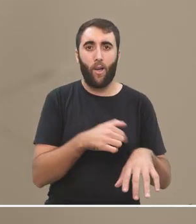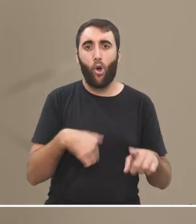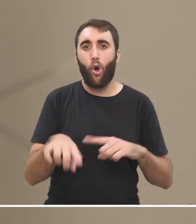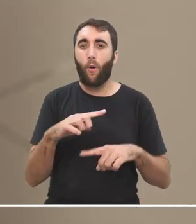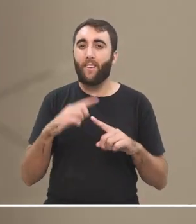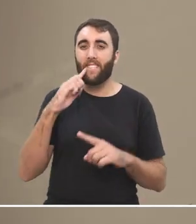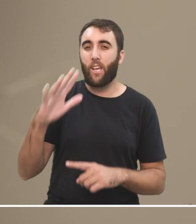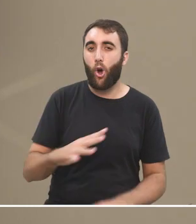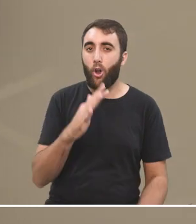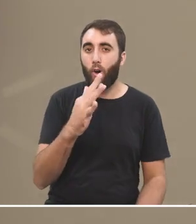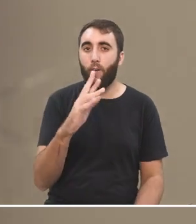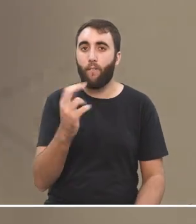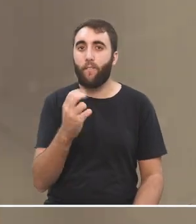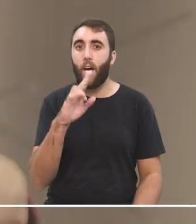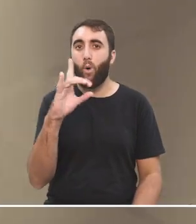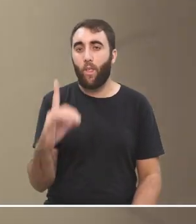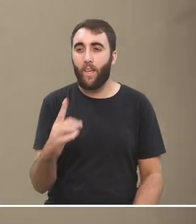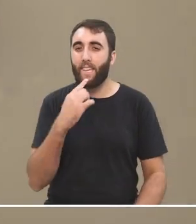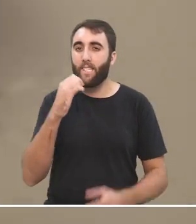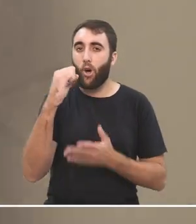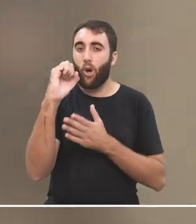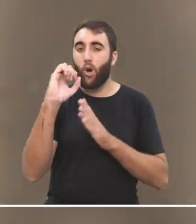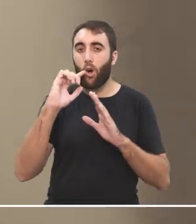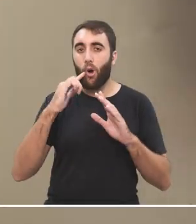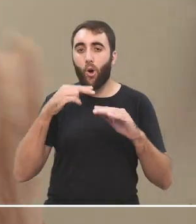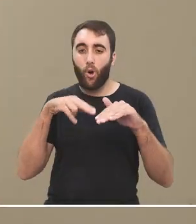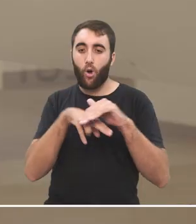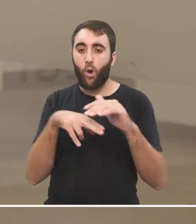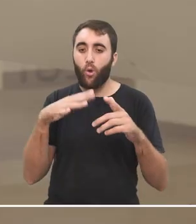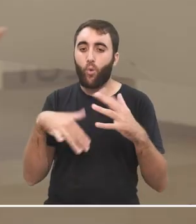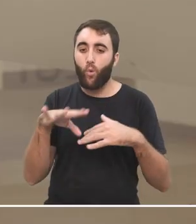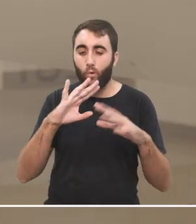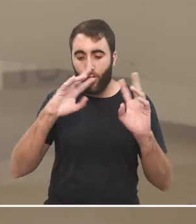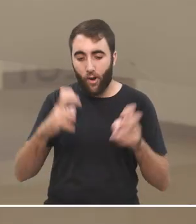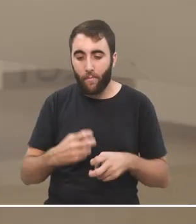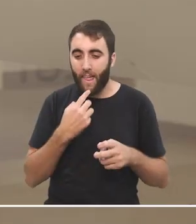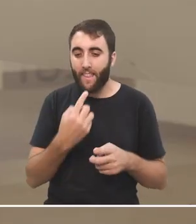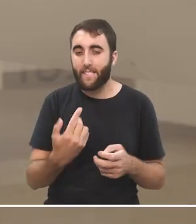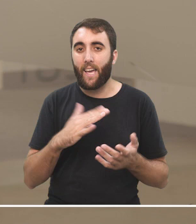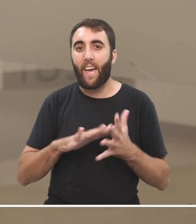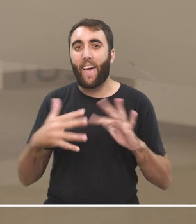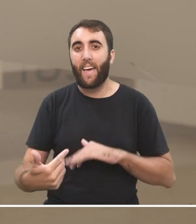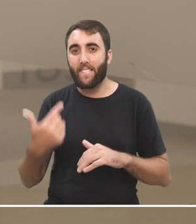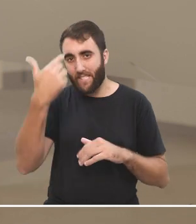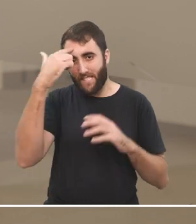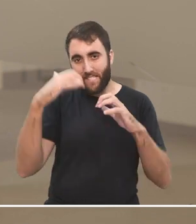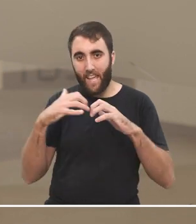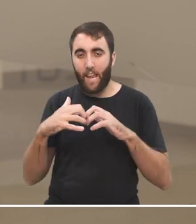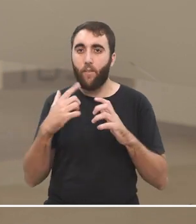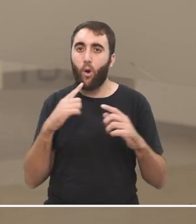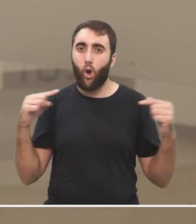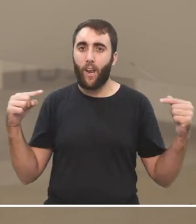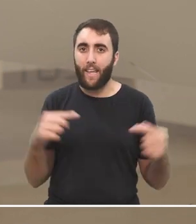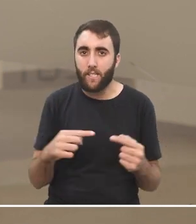Freud hizo una radiografía de en qué consiste el alma humana o el psiquismo lleno de contradicciones y fuerzas